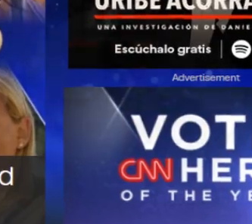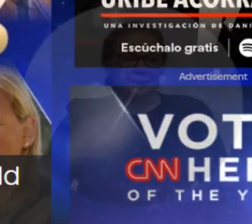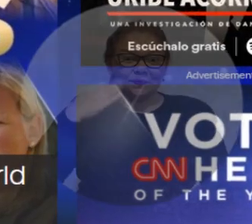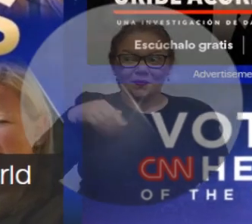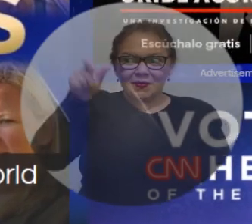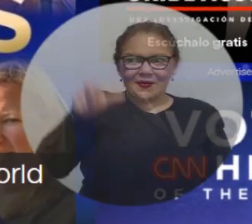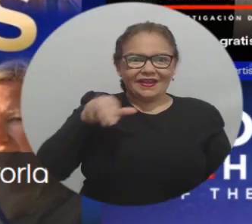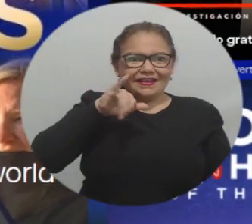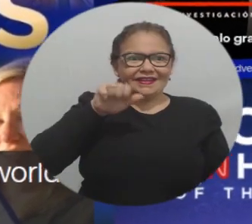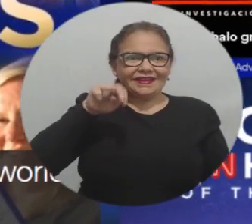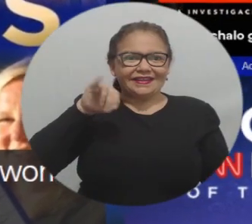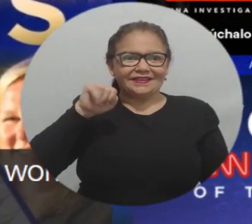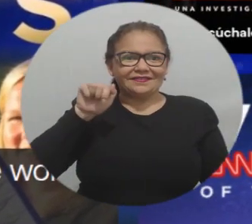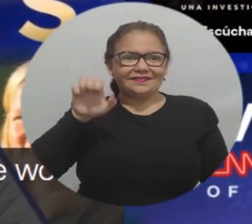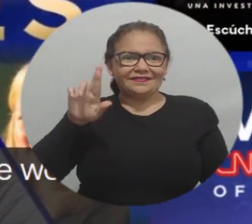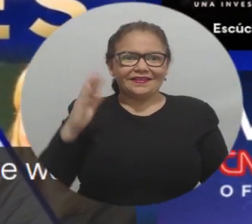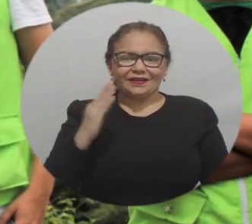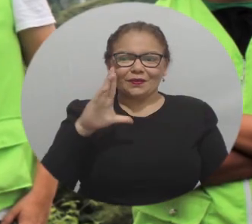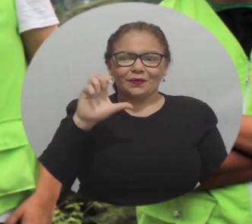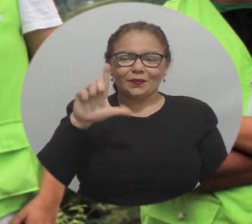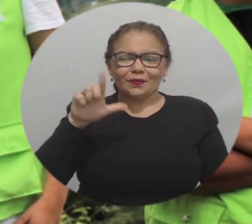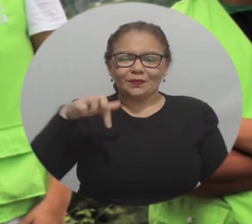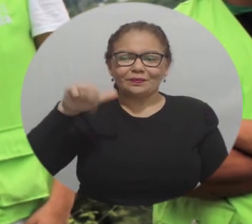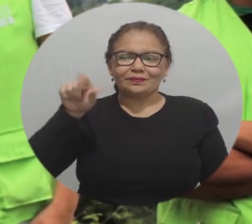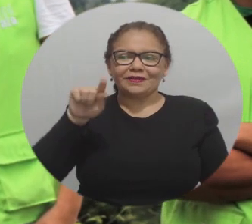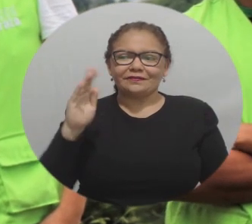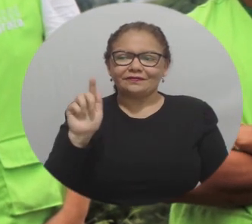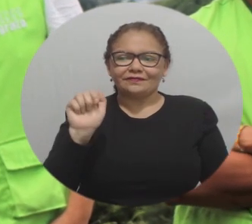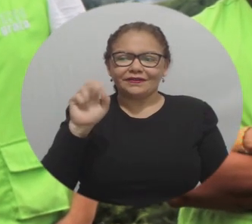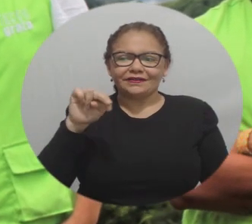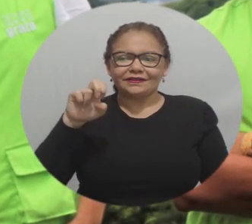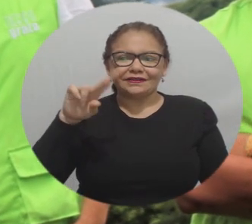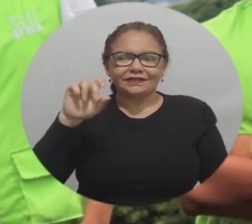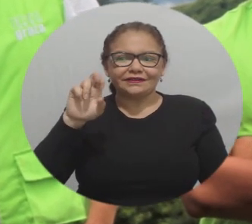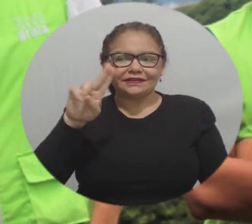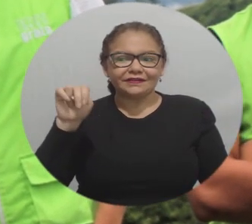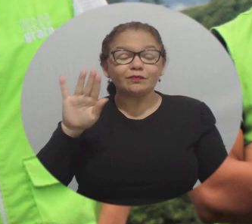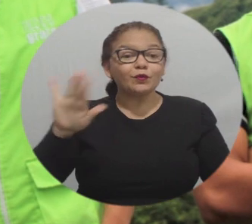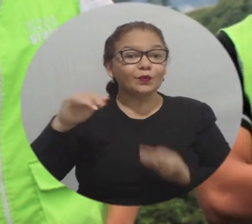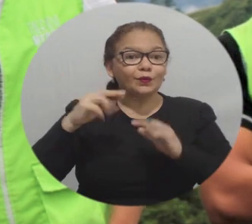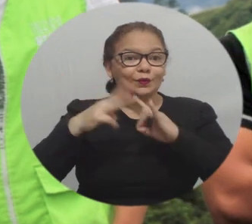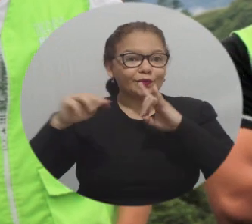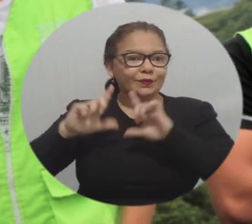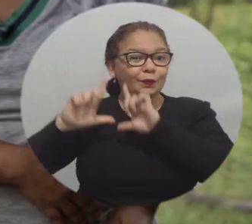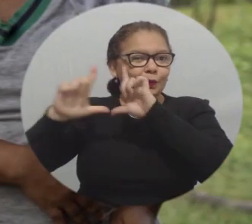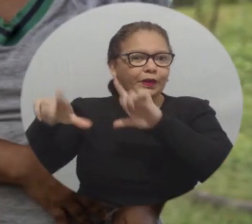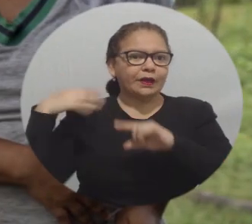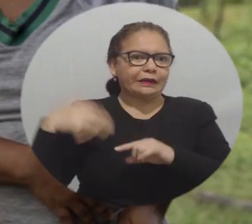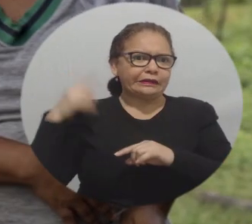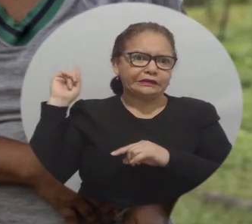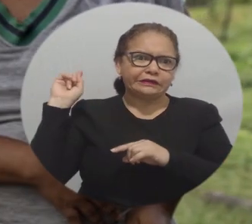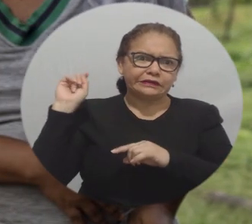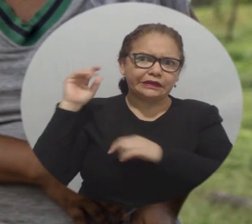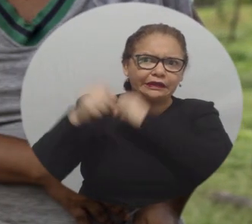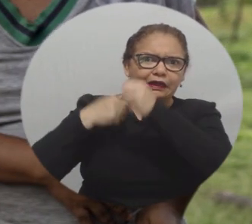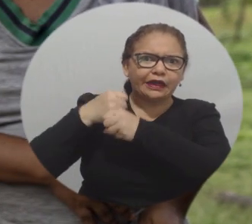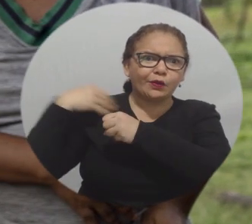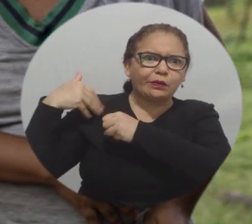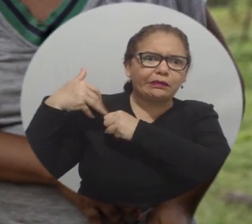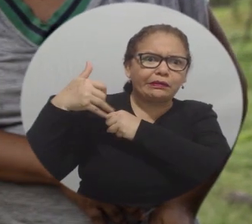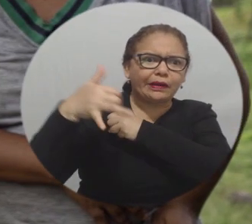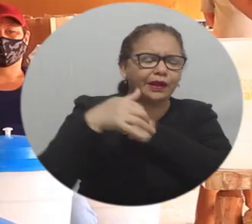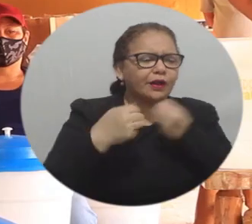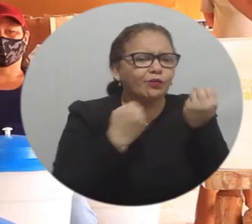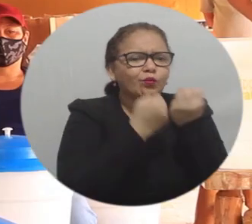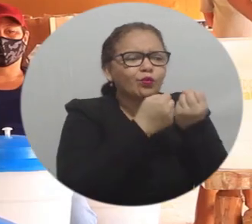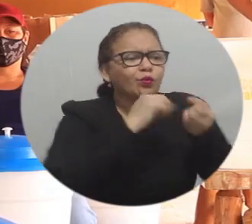Como una verdadera heroína de Colombia, Jennifer Colpas Fernández, graduada de la Universidad del Magdalena, lleva seis años cambiándoles la vida